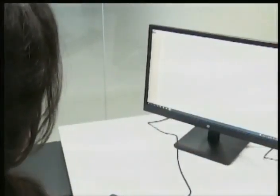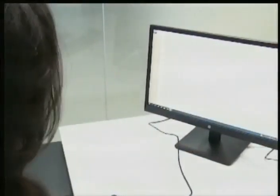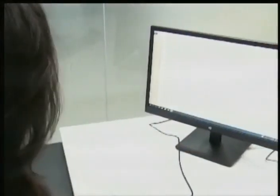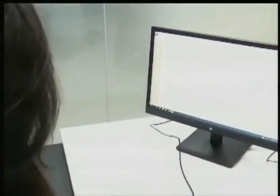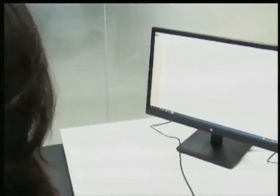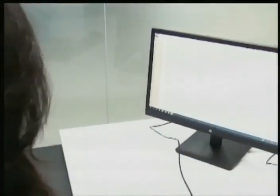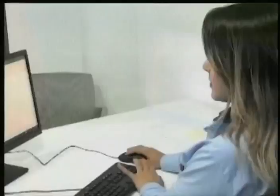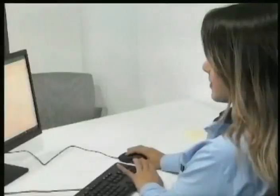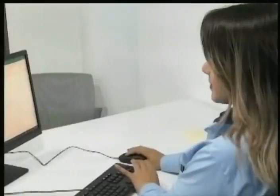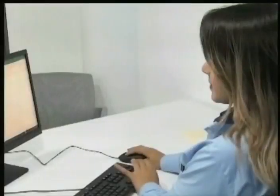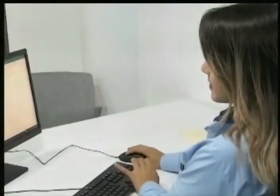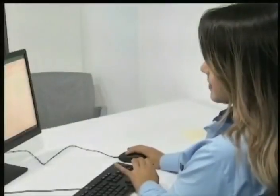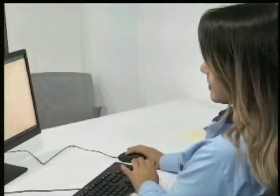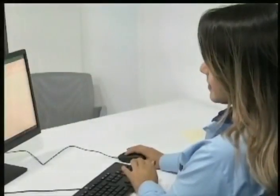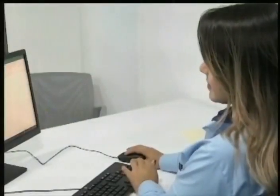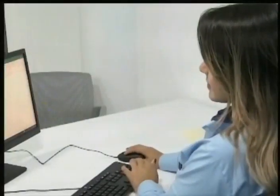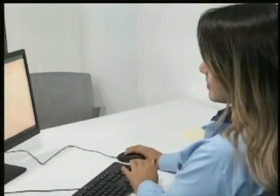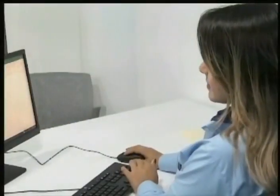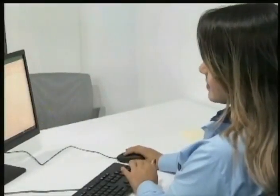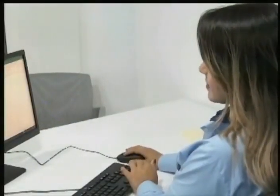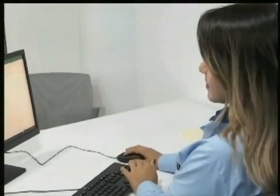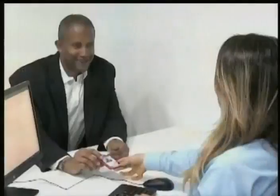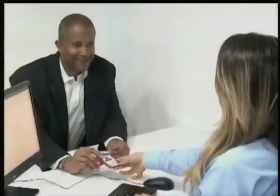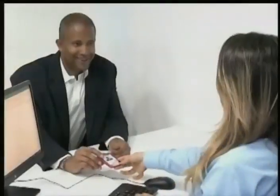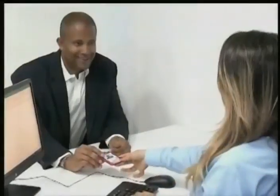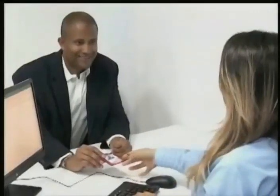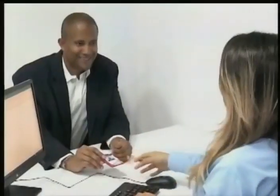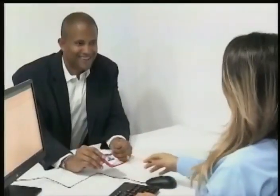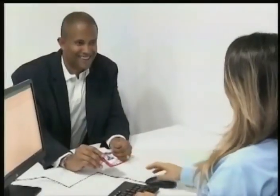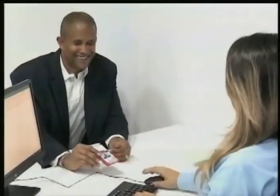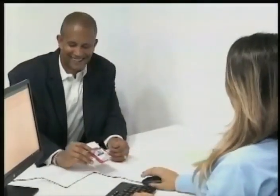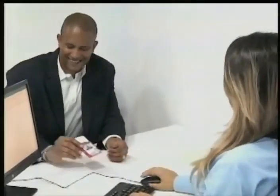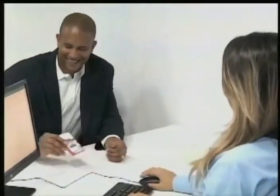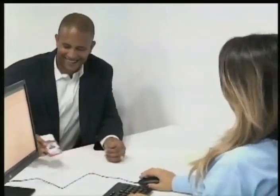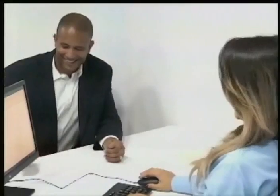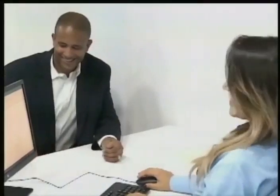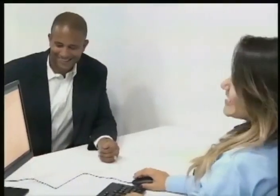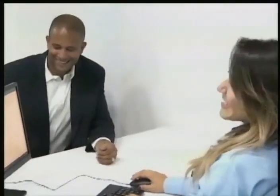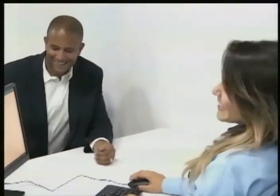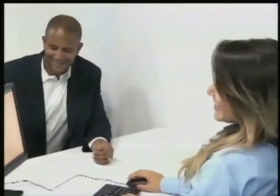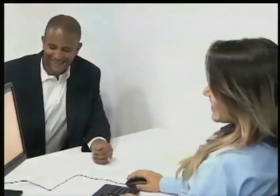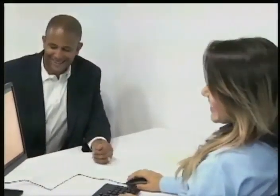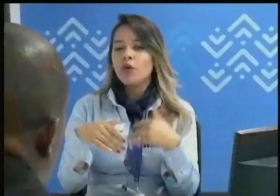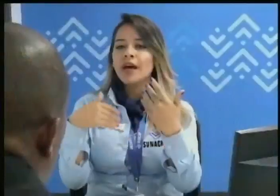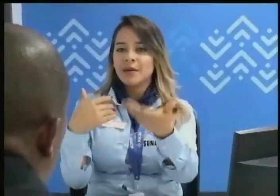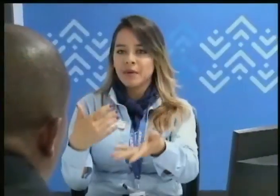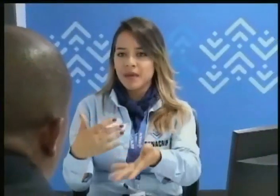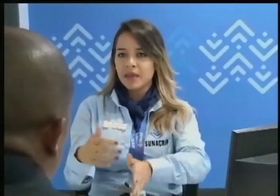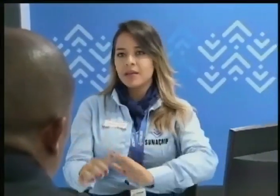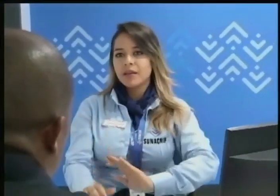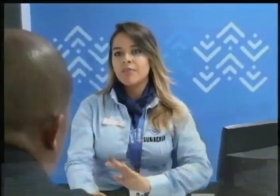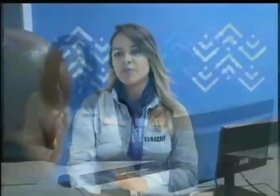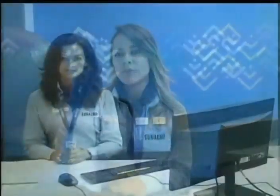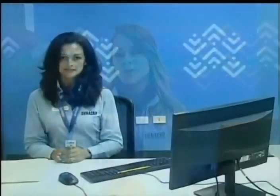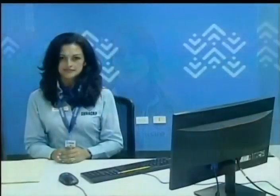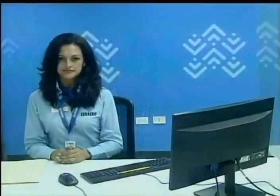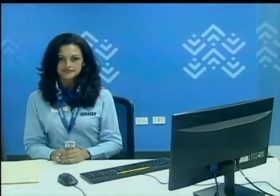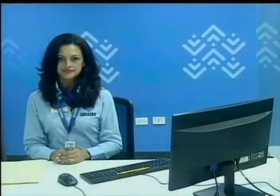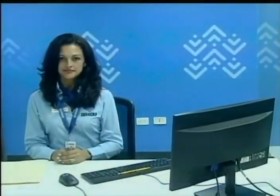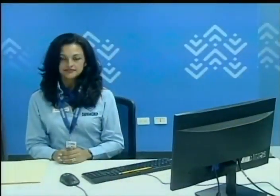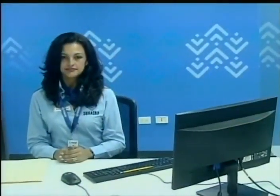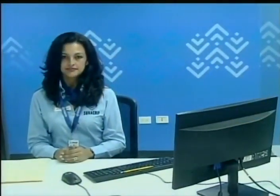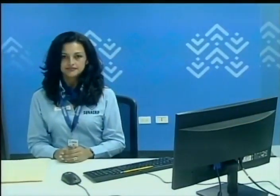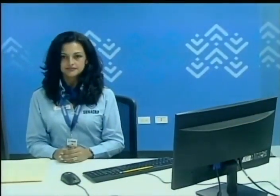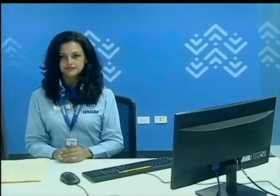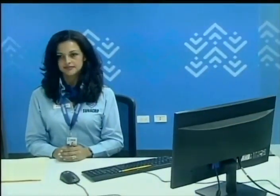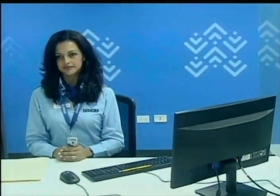Bolivariana de Venezuela. Allí vemos el desplazamiento del presidente Nicolás Maduro Moros, acompañado también de lo que tiene